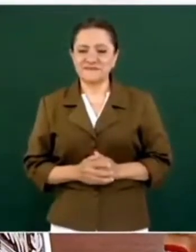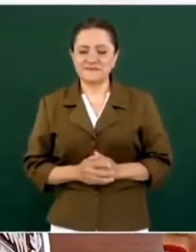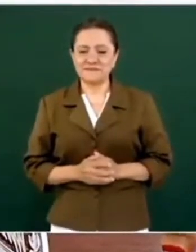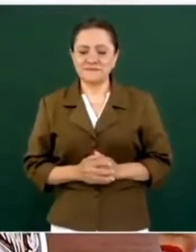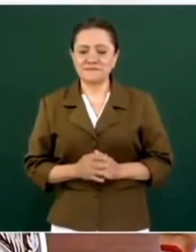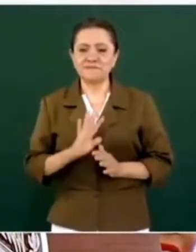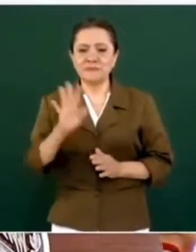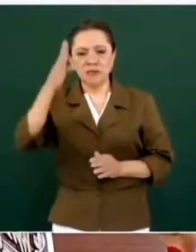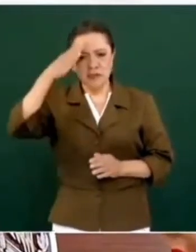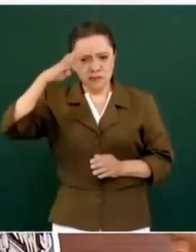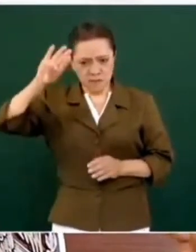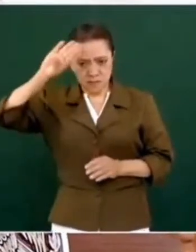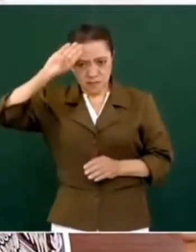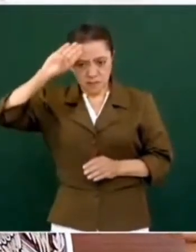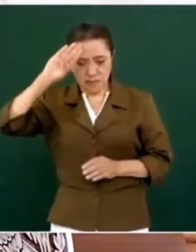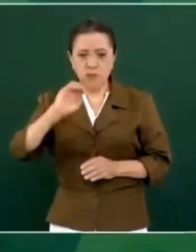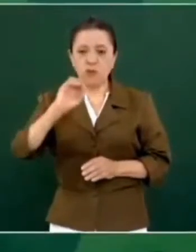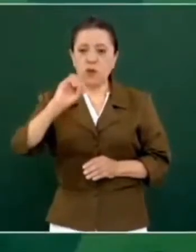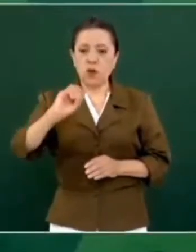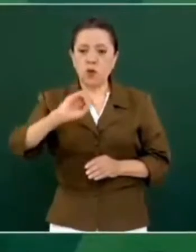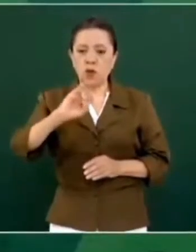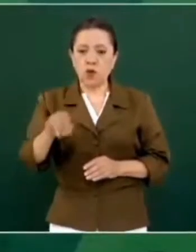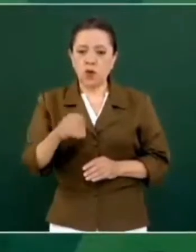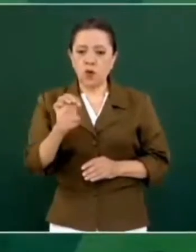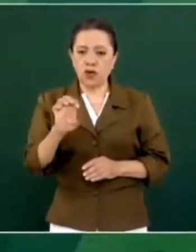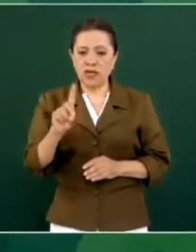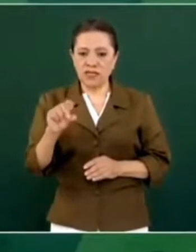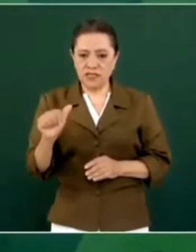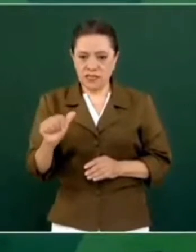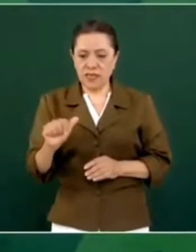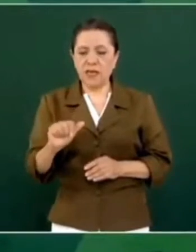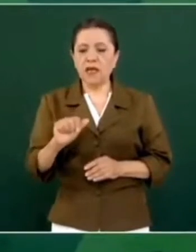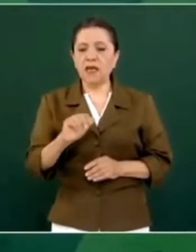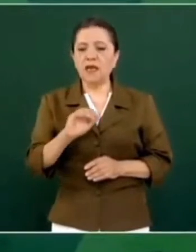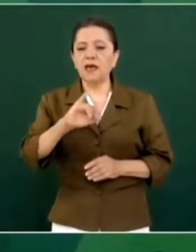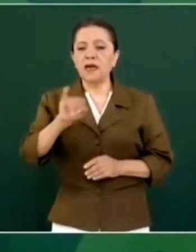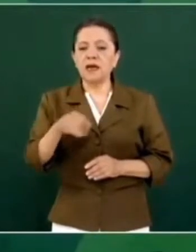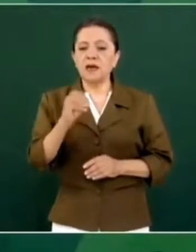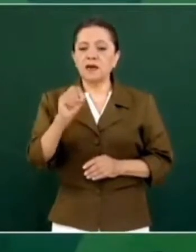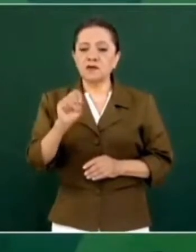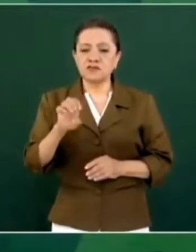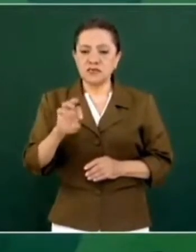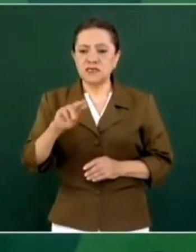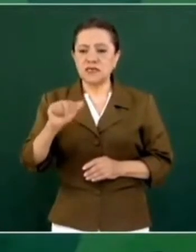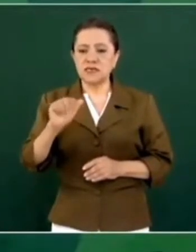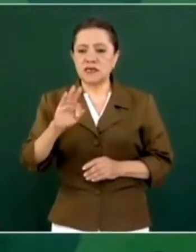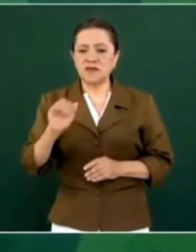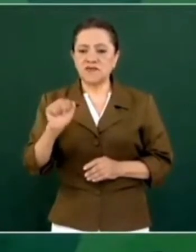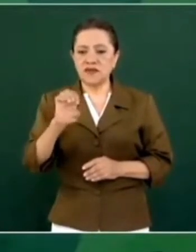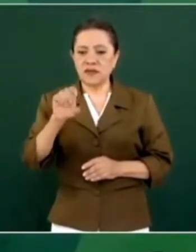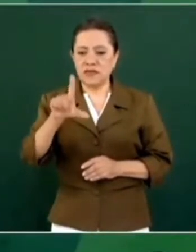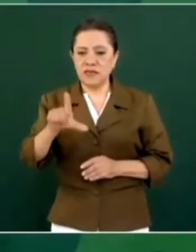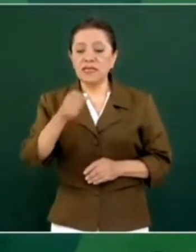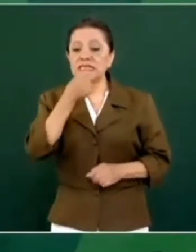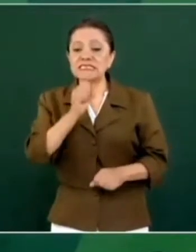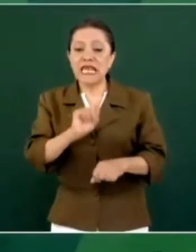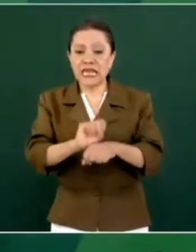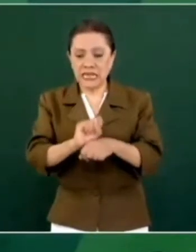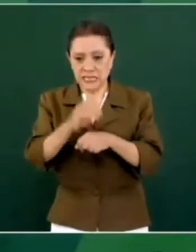el almirante Ojeda, José Rafael Ojeda Durán, secretario de Marina,